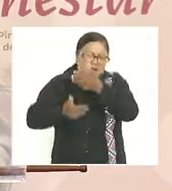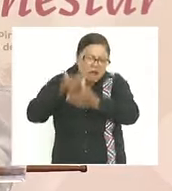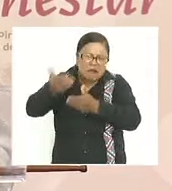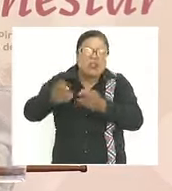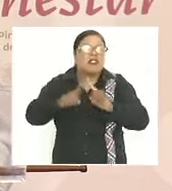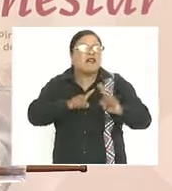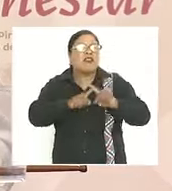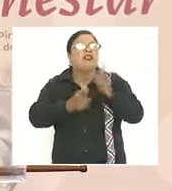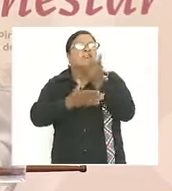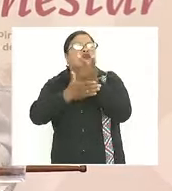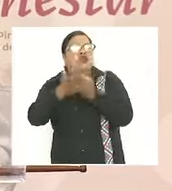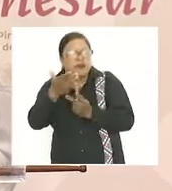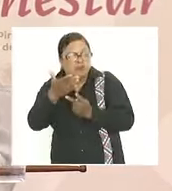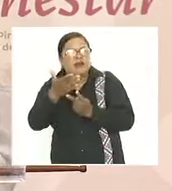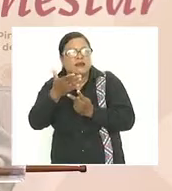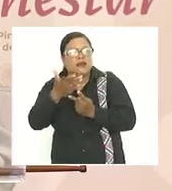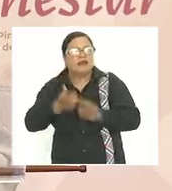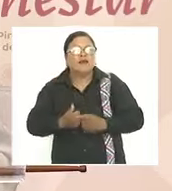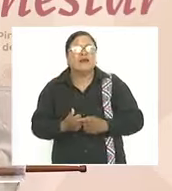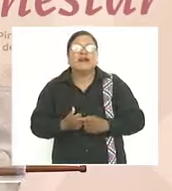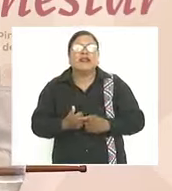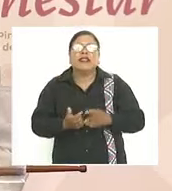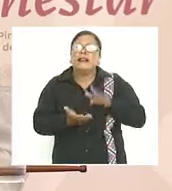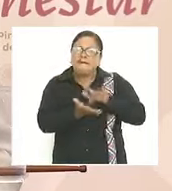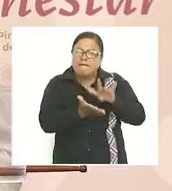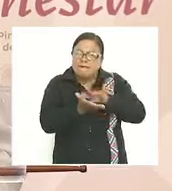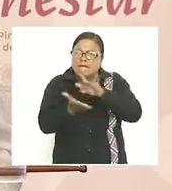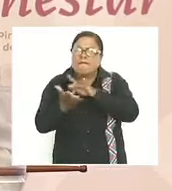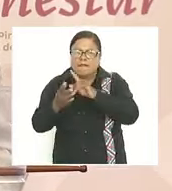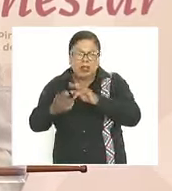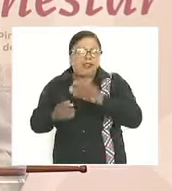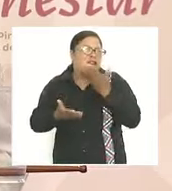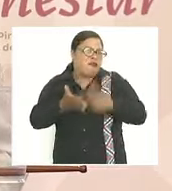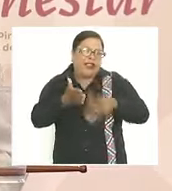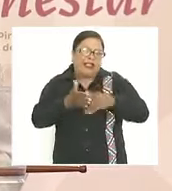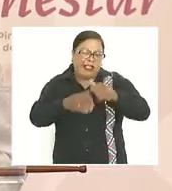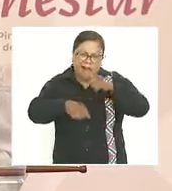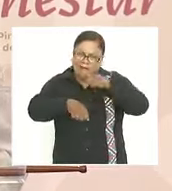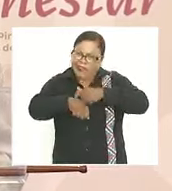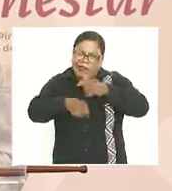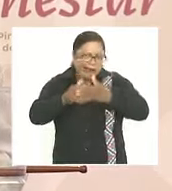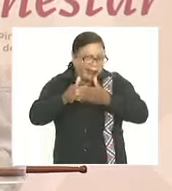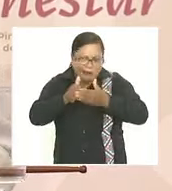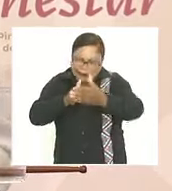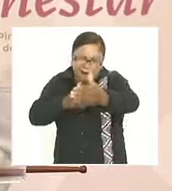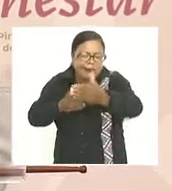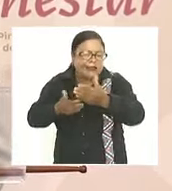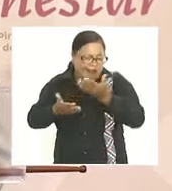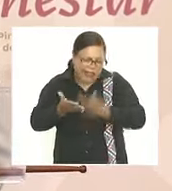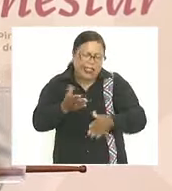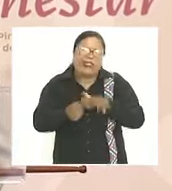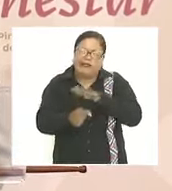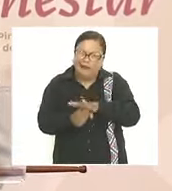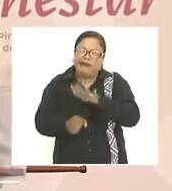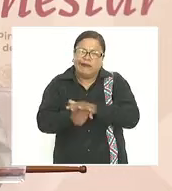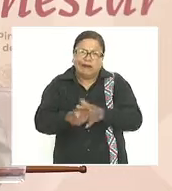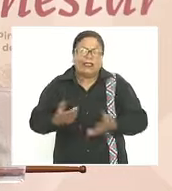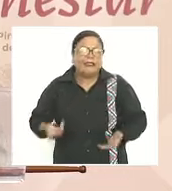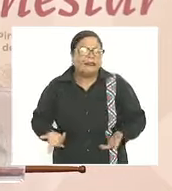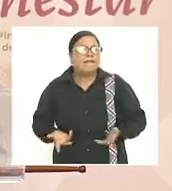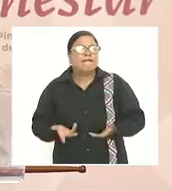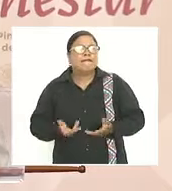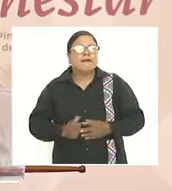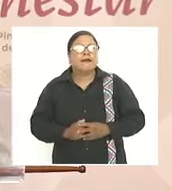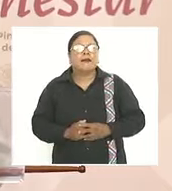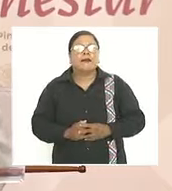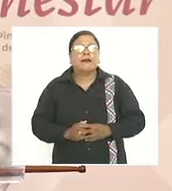programas nos falta todavía tiempo dicen que nada más